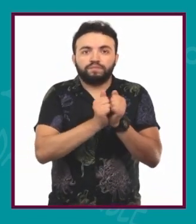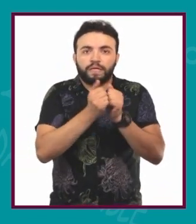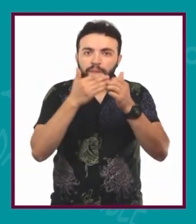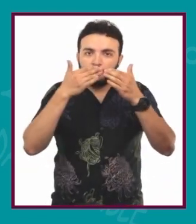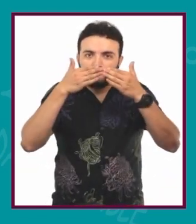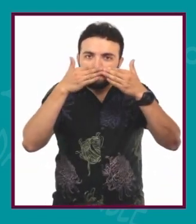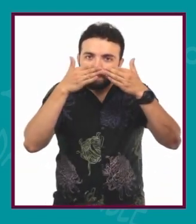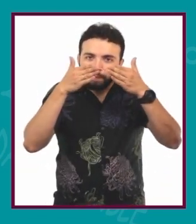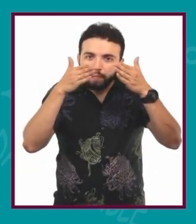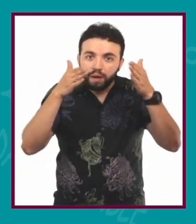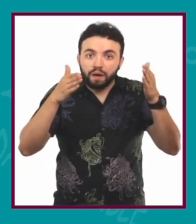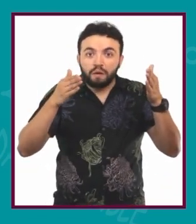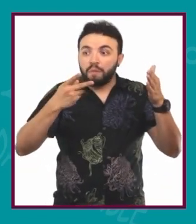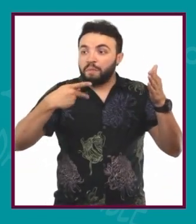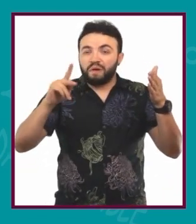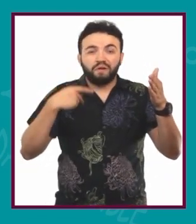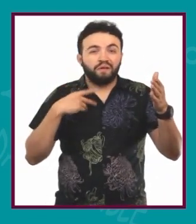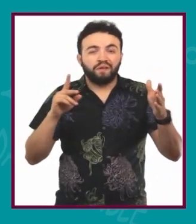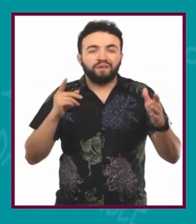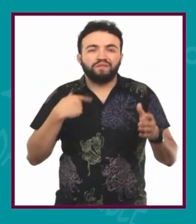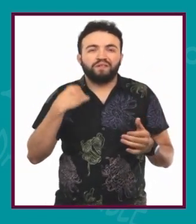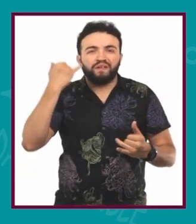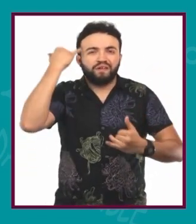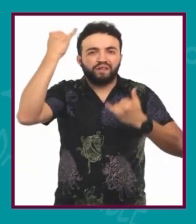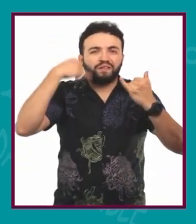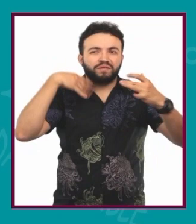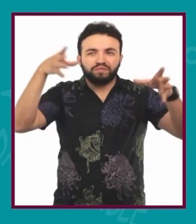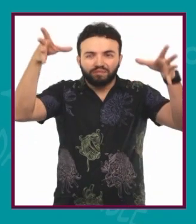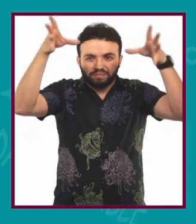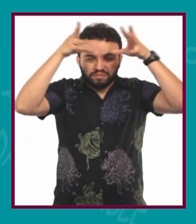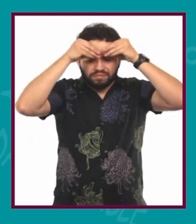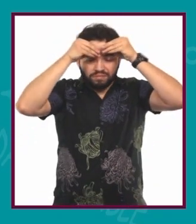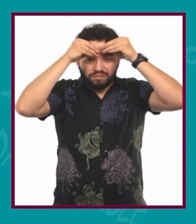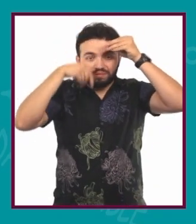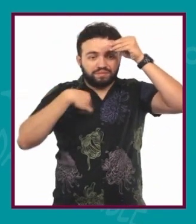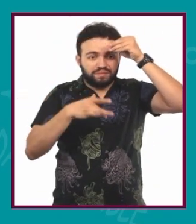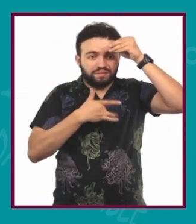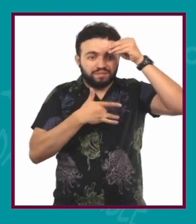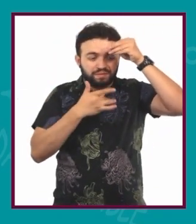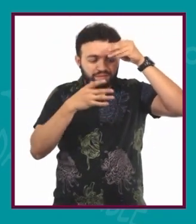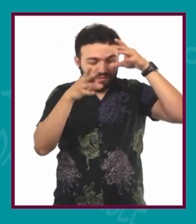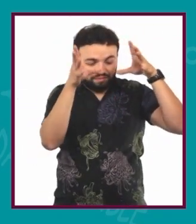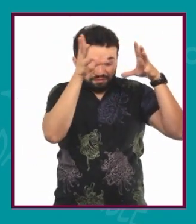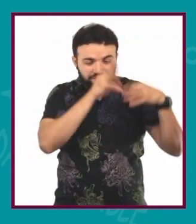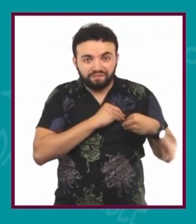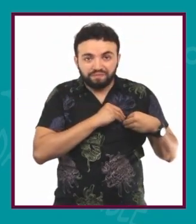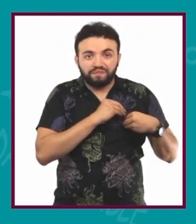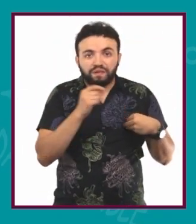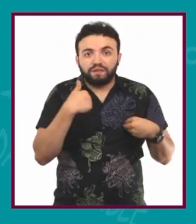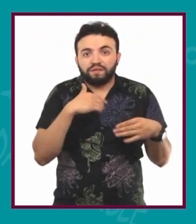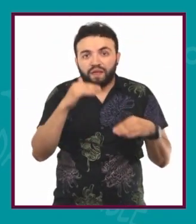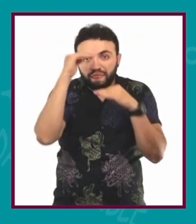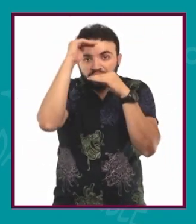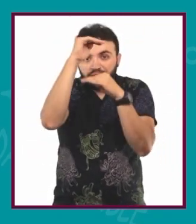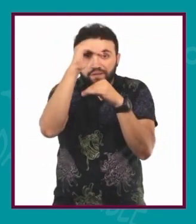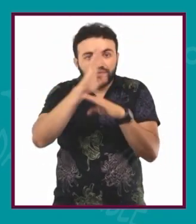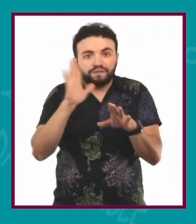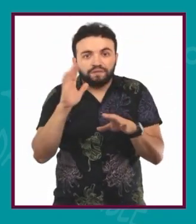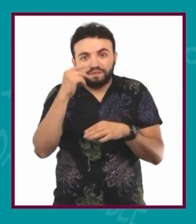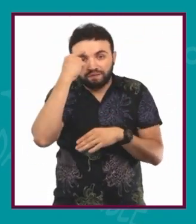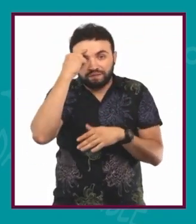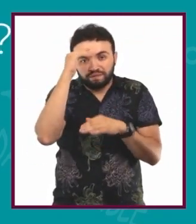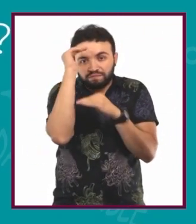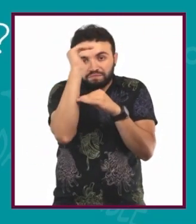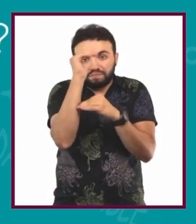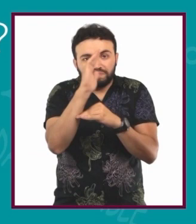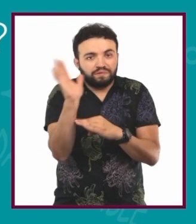abriendo. Pero si no, nos quedamos a veces con ideas y con sentimientos que lo que hacen es limitar nuestra capacidad de pensar autónomamente.